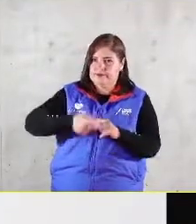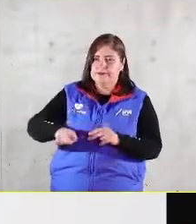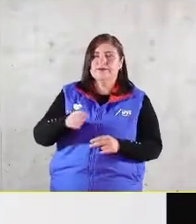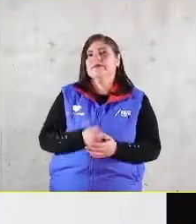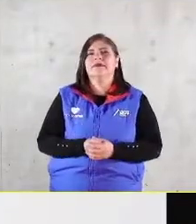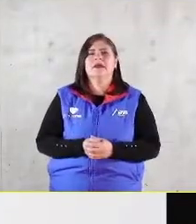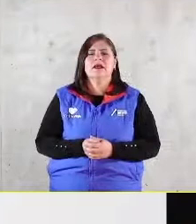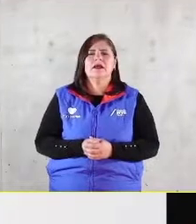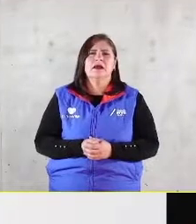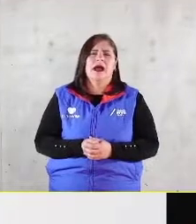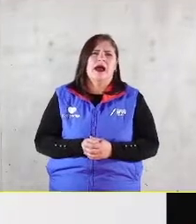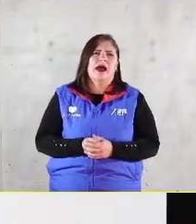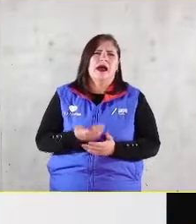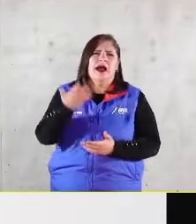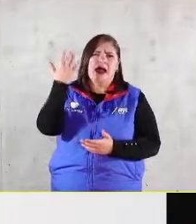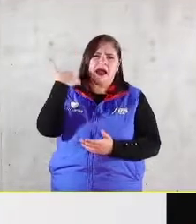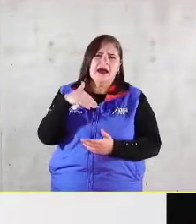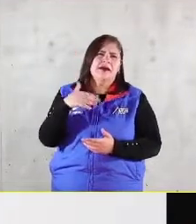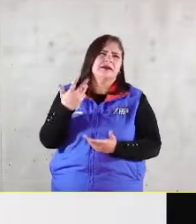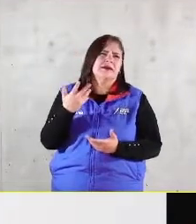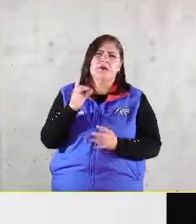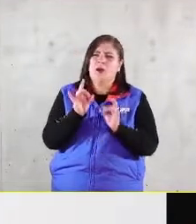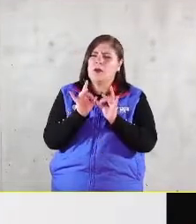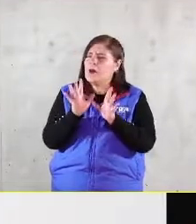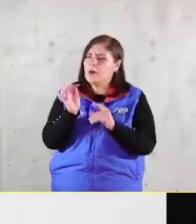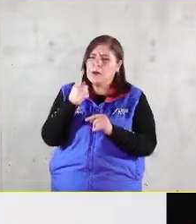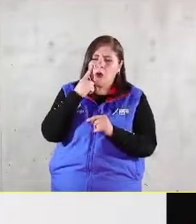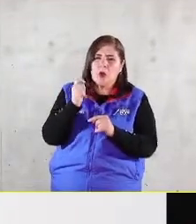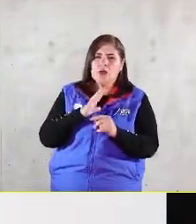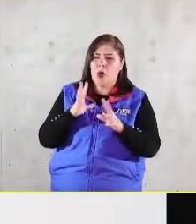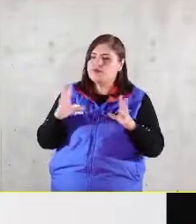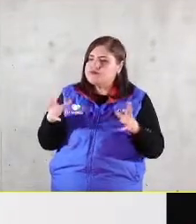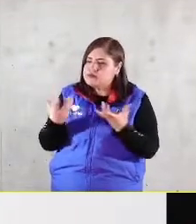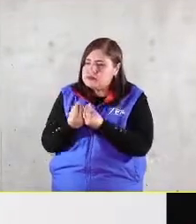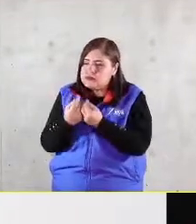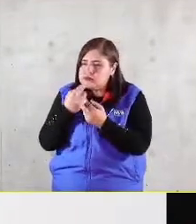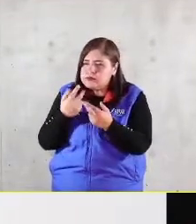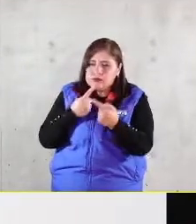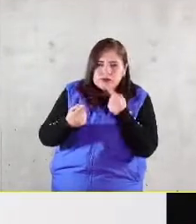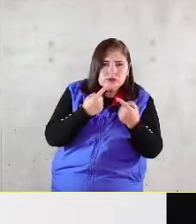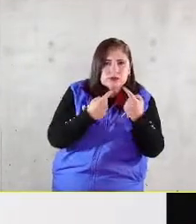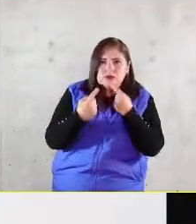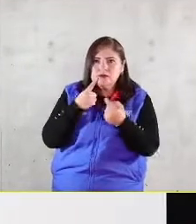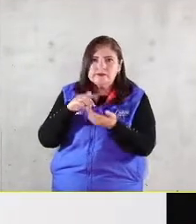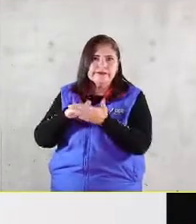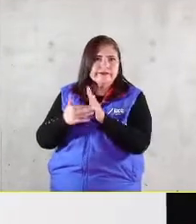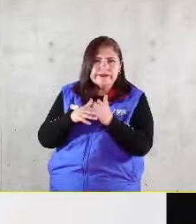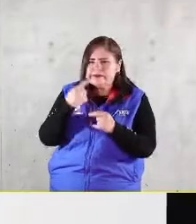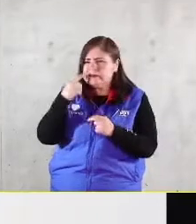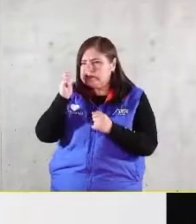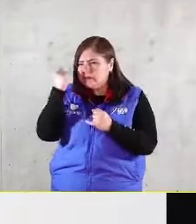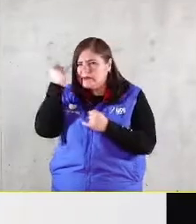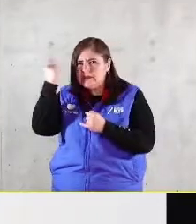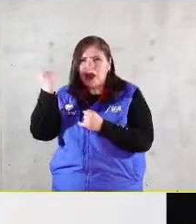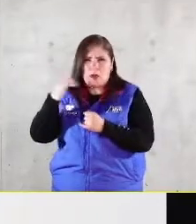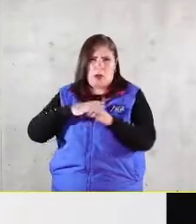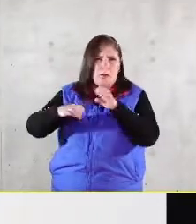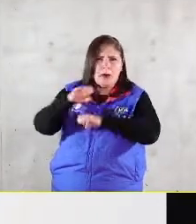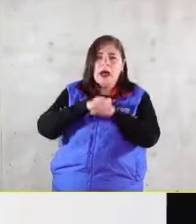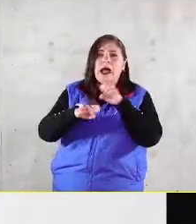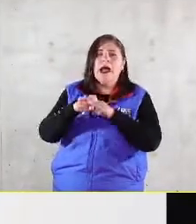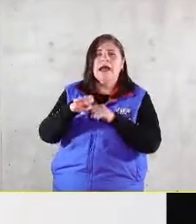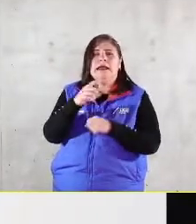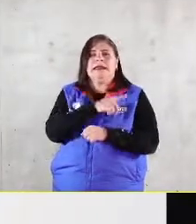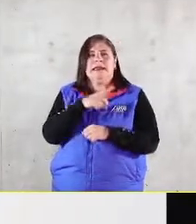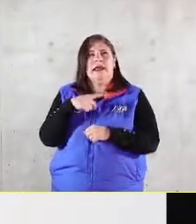Cuando nos reunimos en nuestras empresas a formular estrategias, lo que estamos haciendo en el más alto nivel es